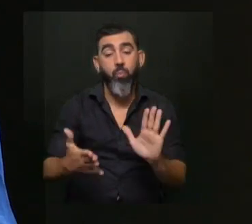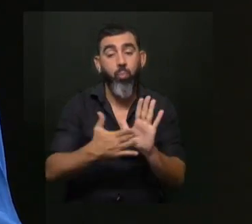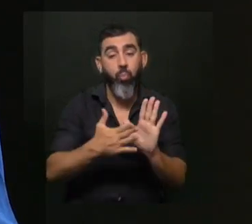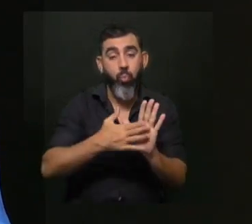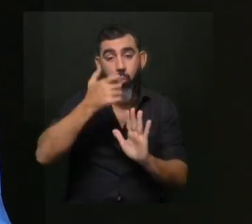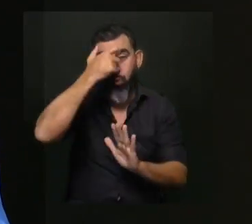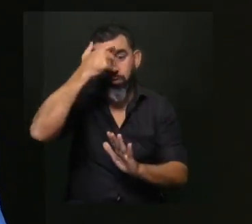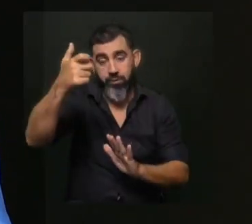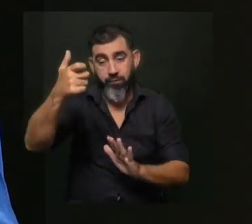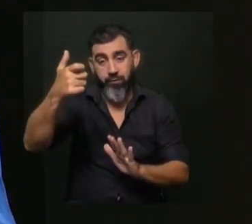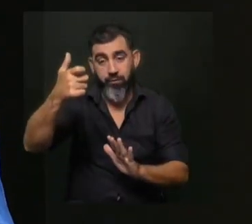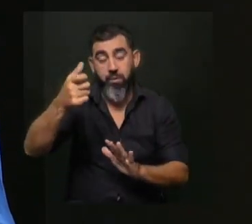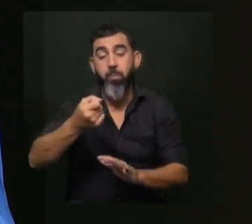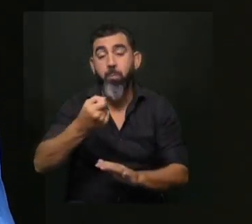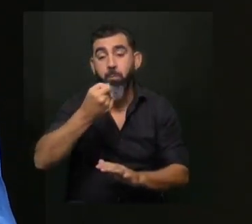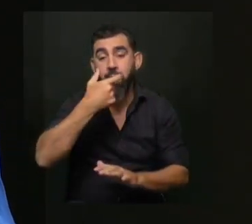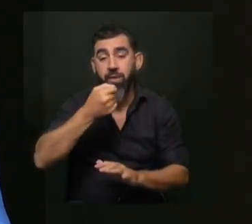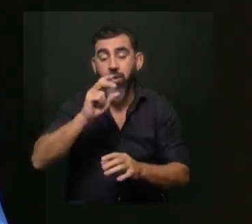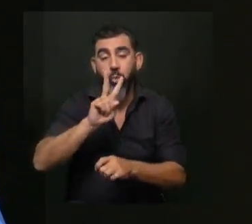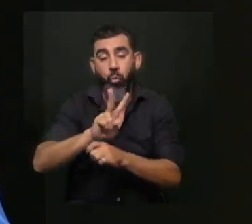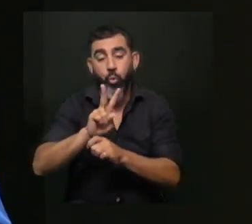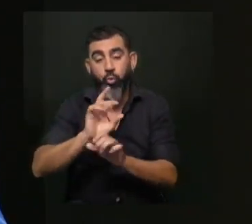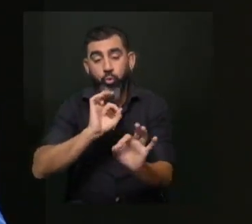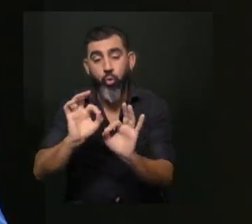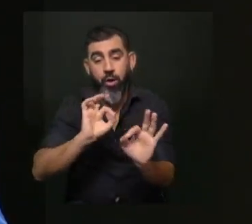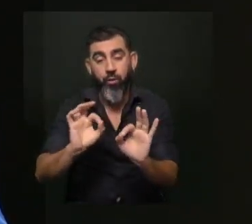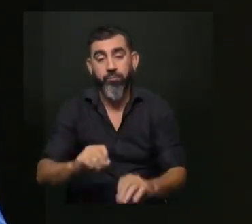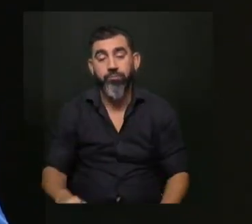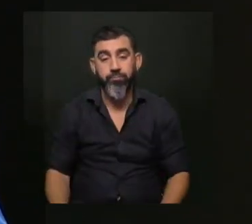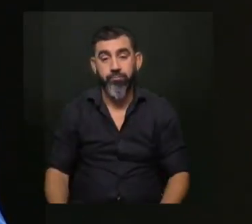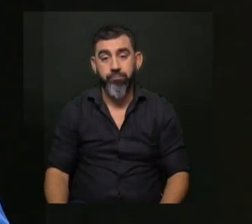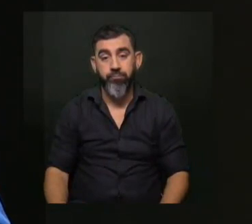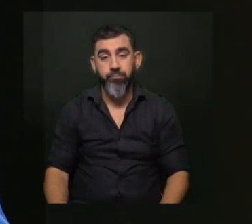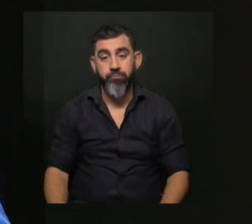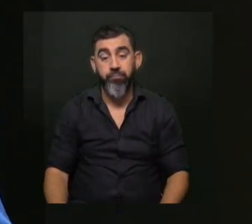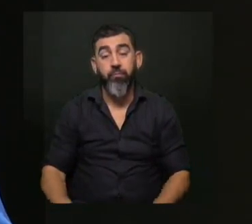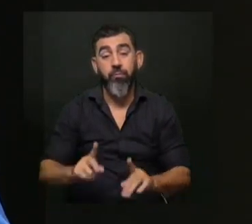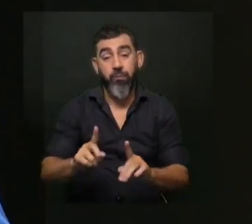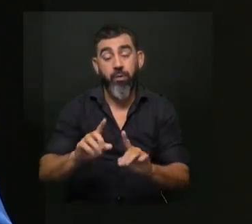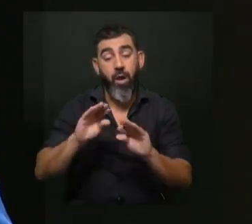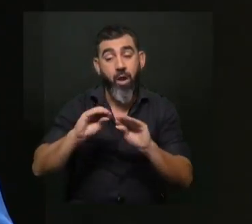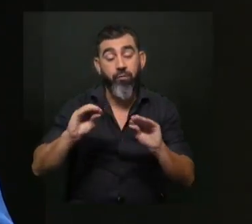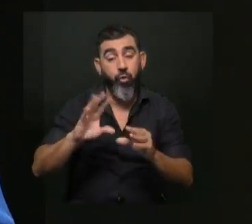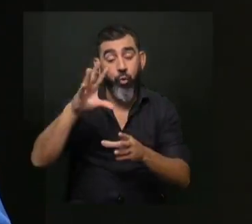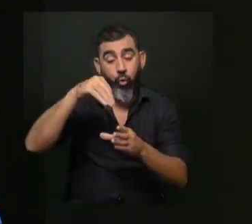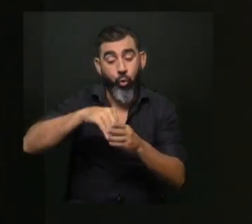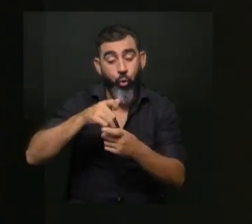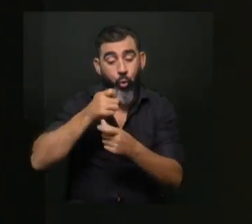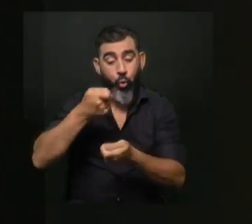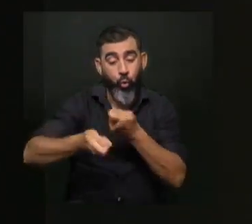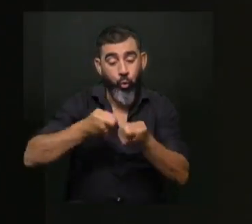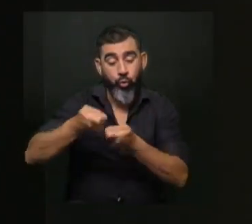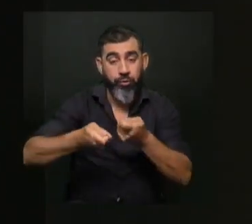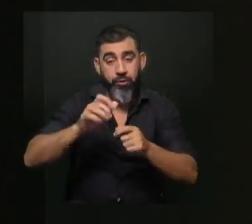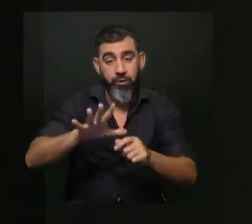científica y en un medicamento controlado y también, bueno, ella advirtió sobre los contenidos de los productos que se